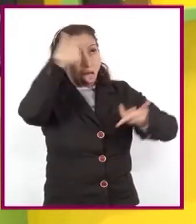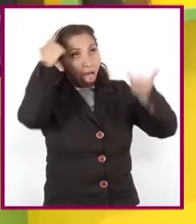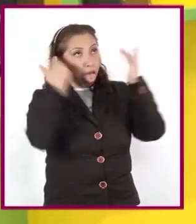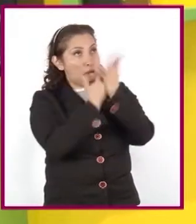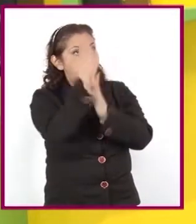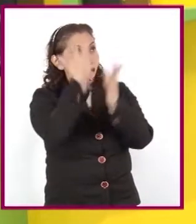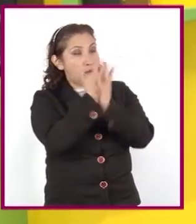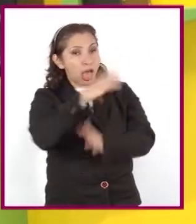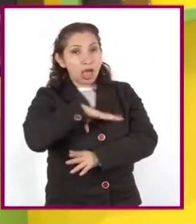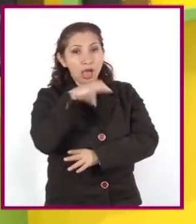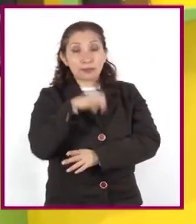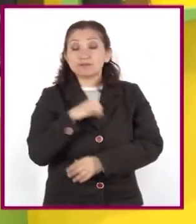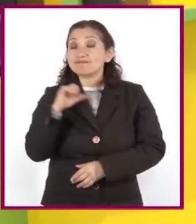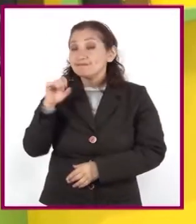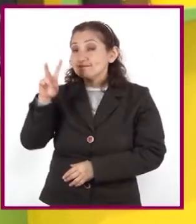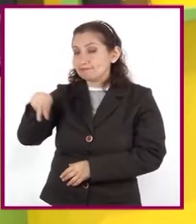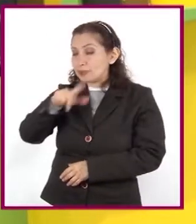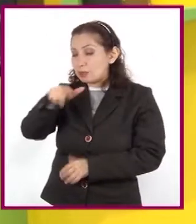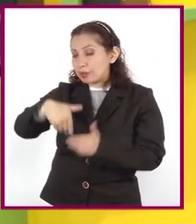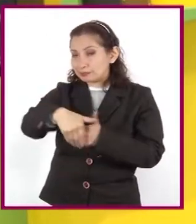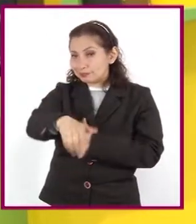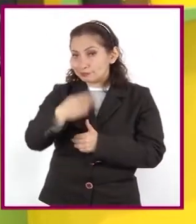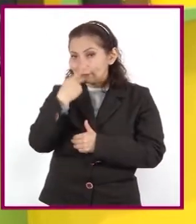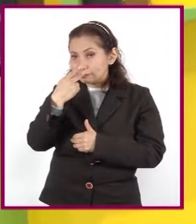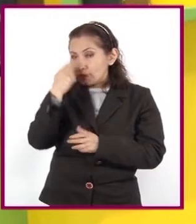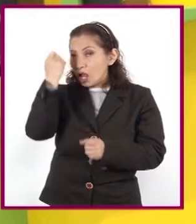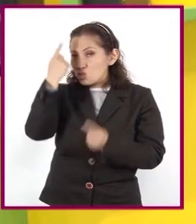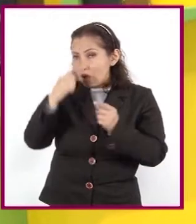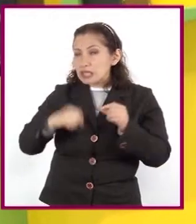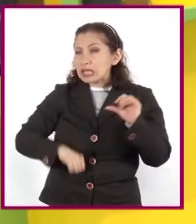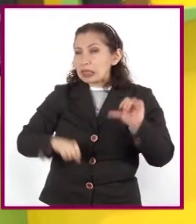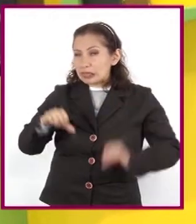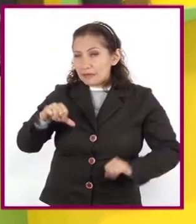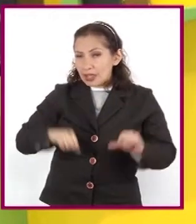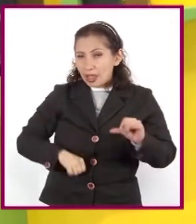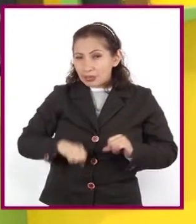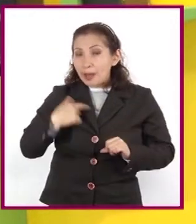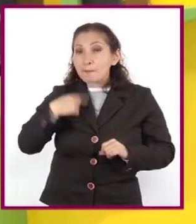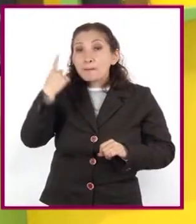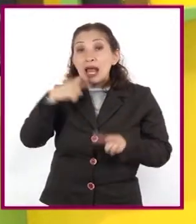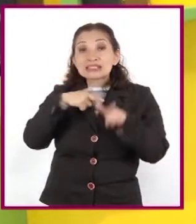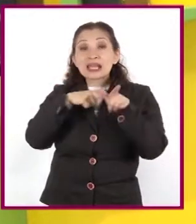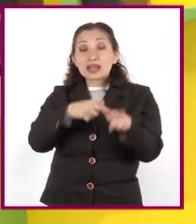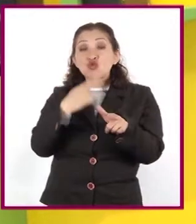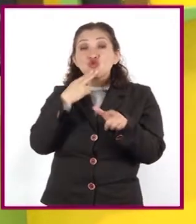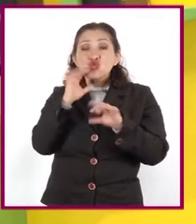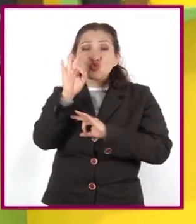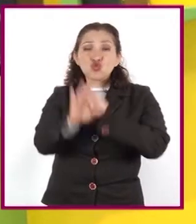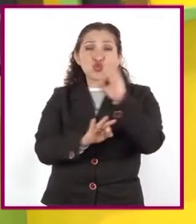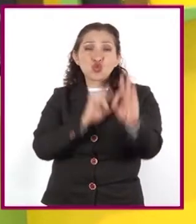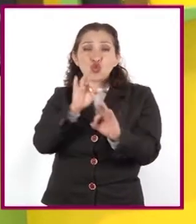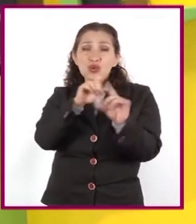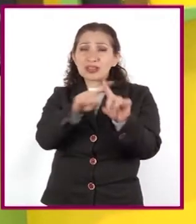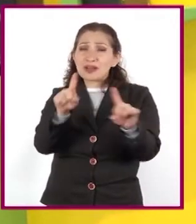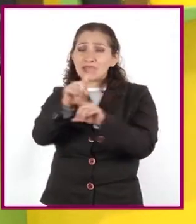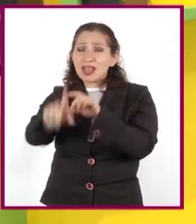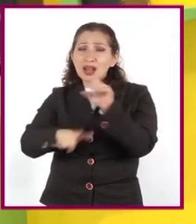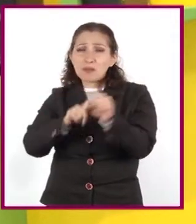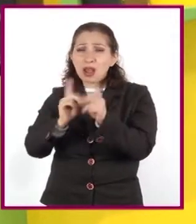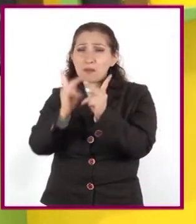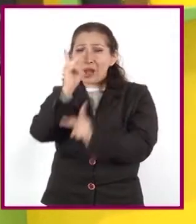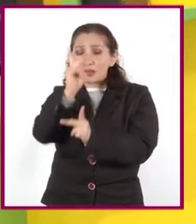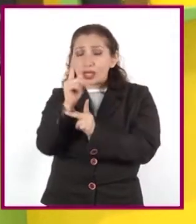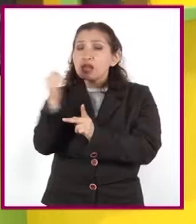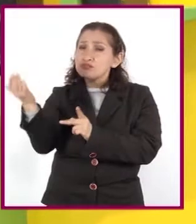Cierto, más adelante hablaremos sobre algunas acciones para la conservación de la biodiversidad y los invitaremos